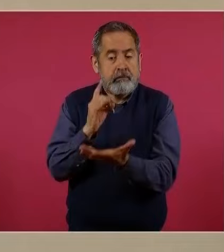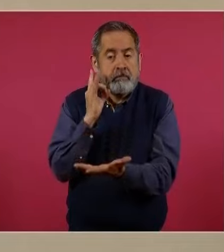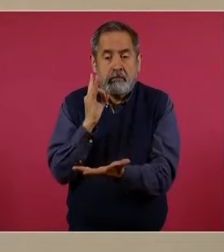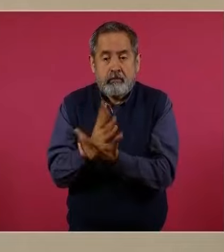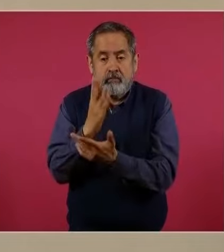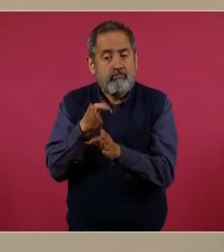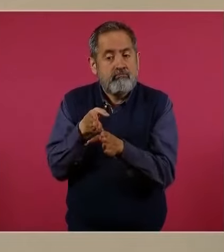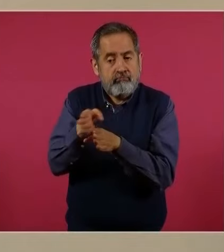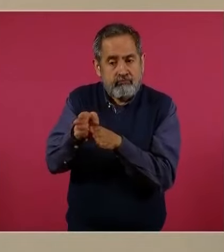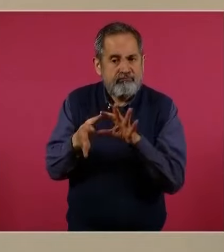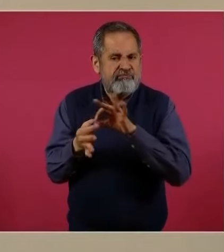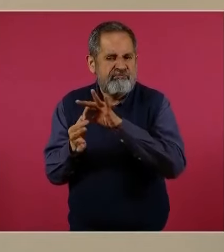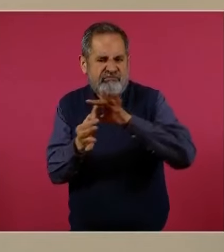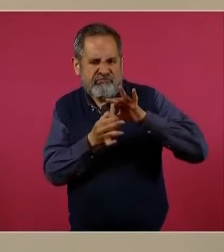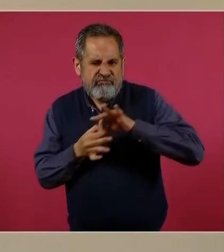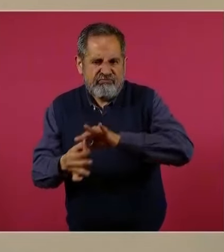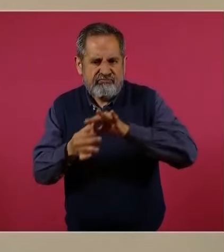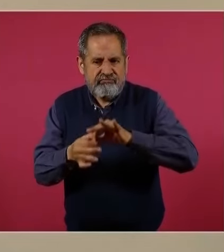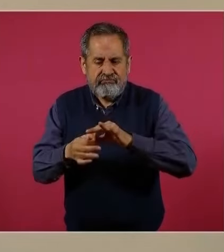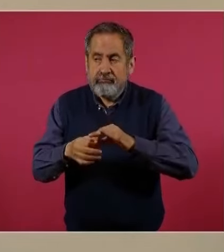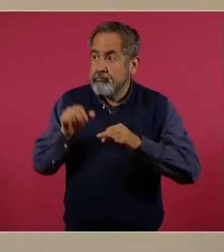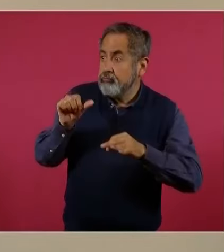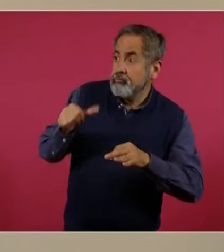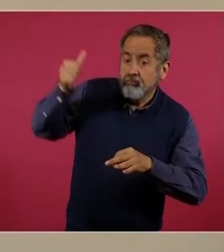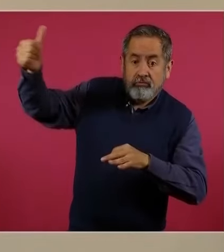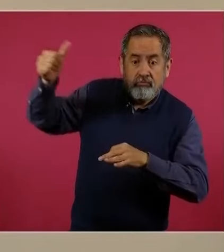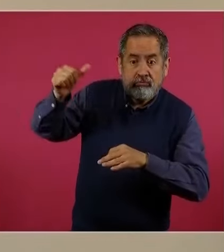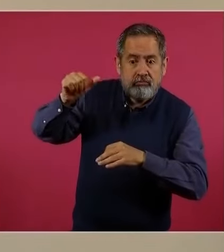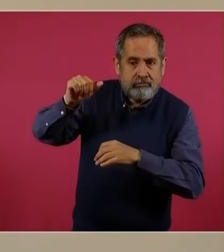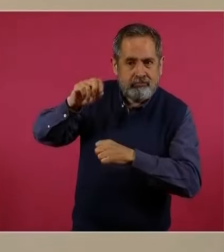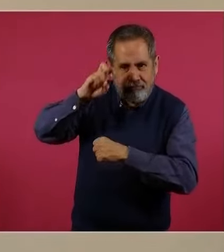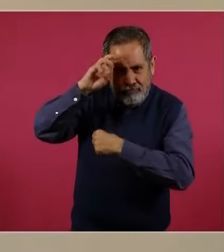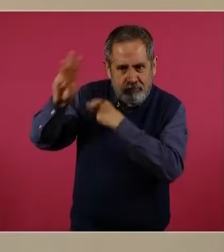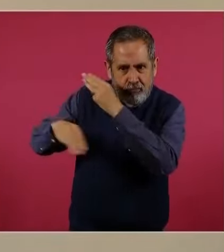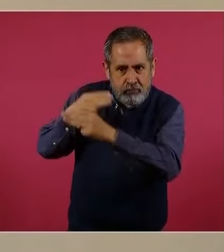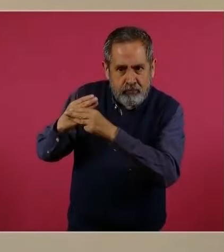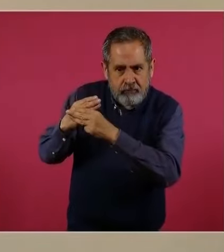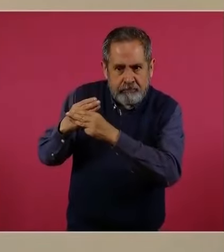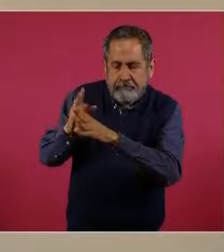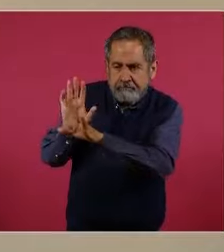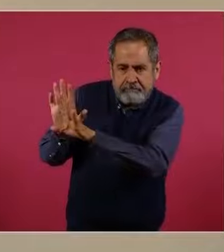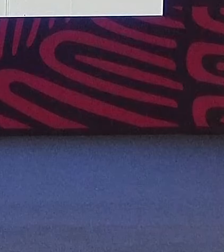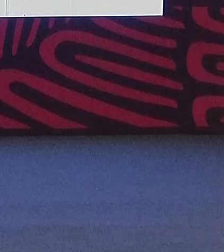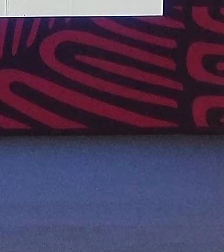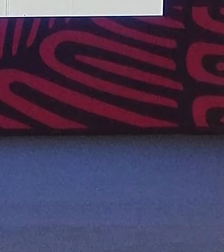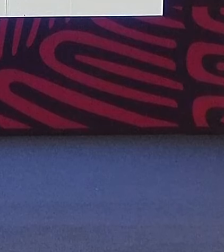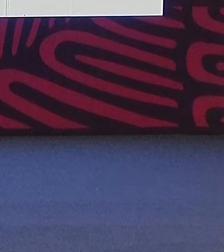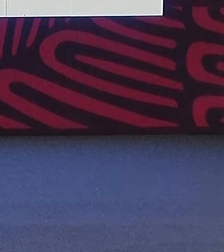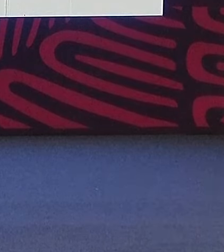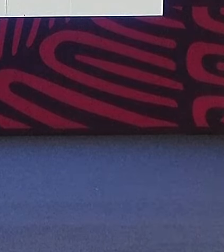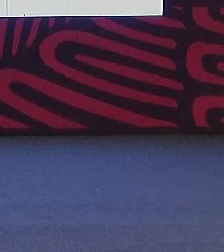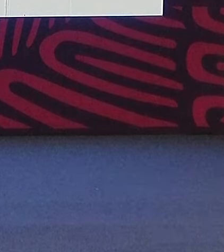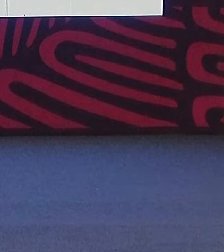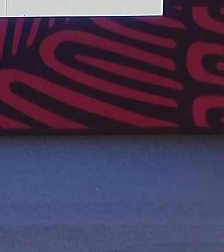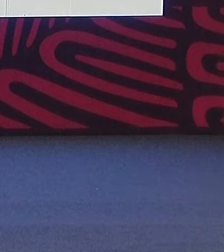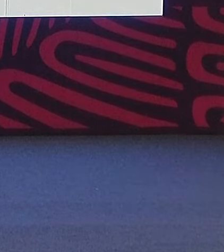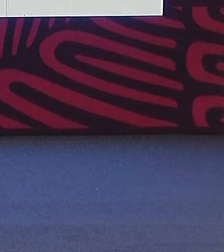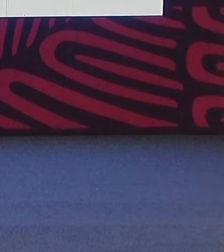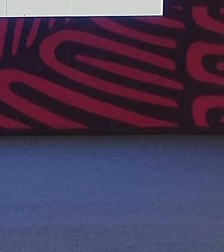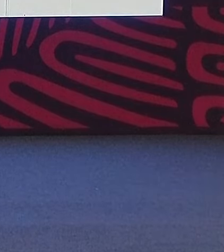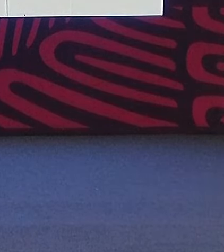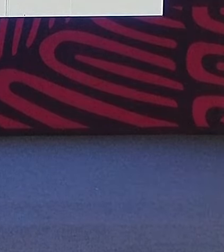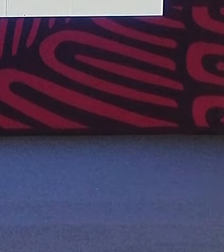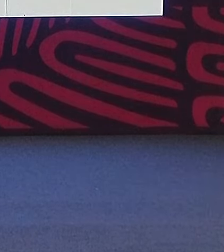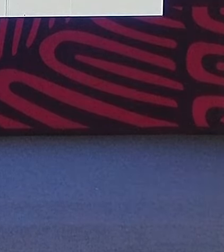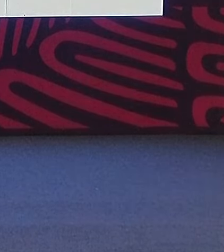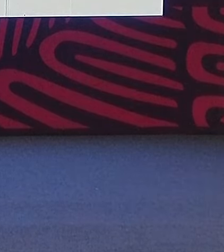para enfrentar con éxito la competencia que significa el avance económico y comercial de China. Como saben, desde